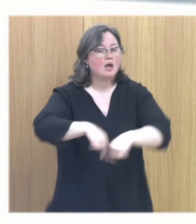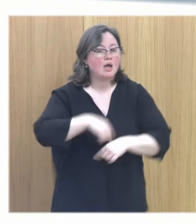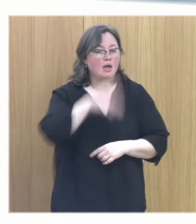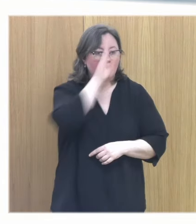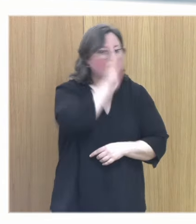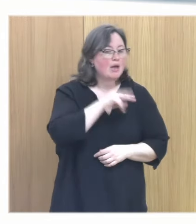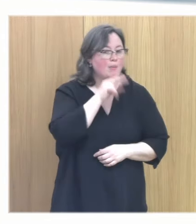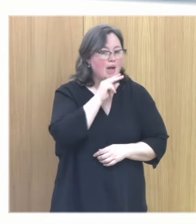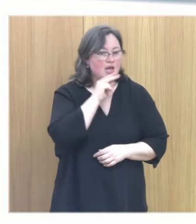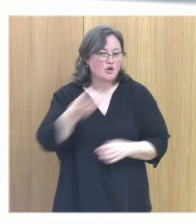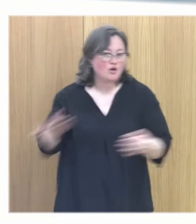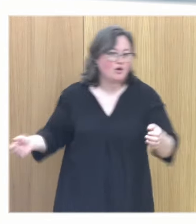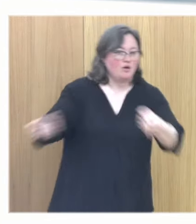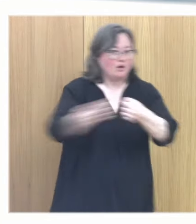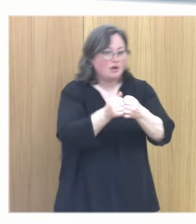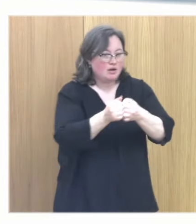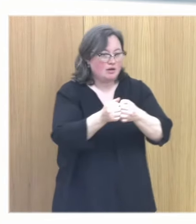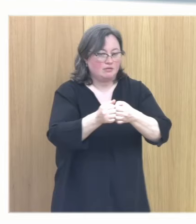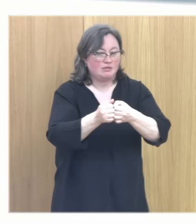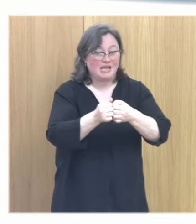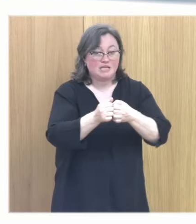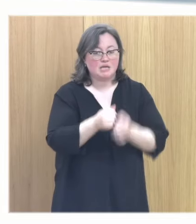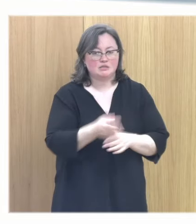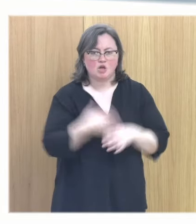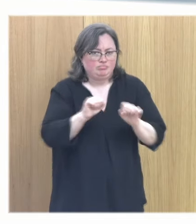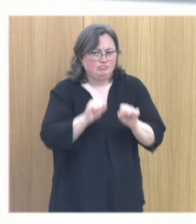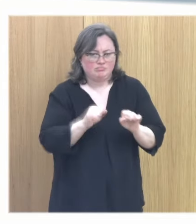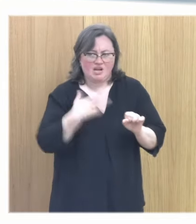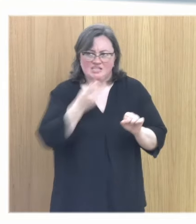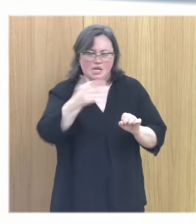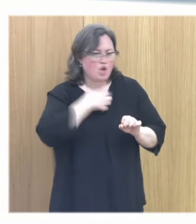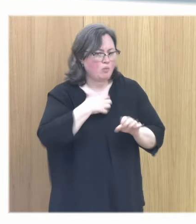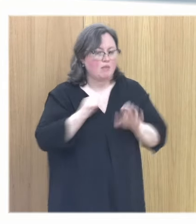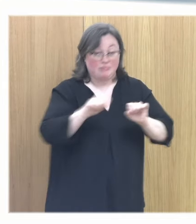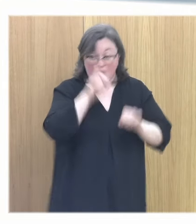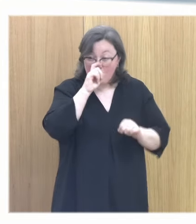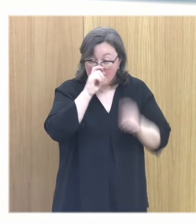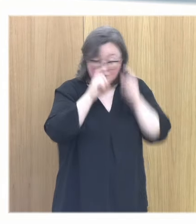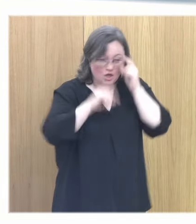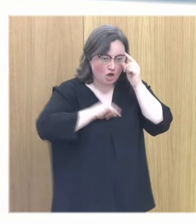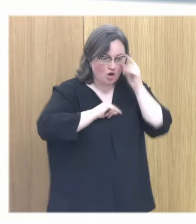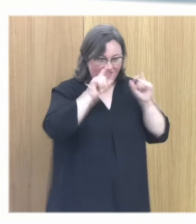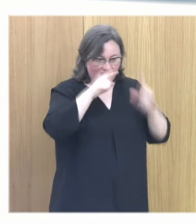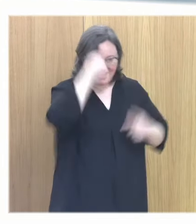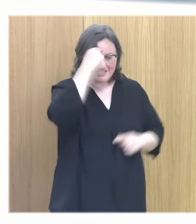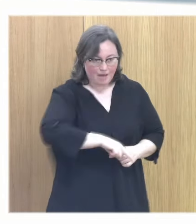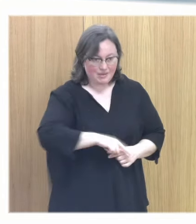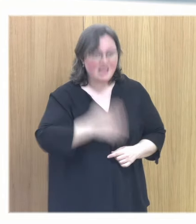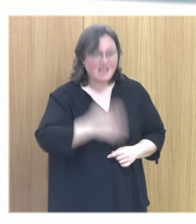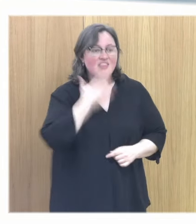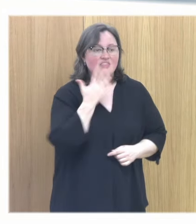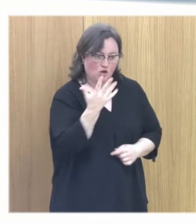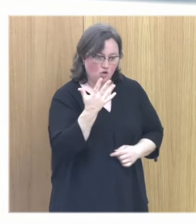lo hizo a escondidas con la puerta cerrada le impidió salir luego hay ¿os acordáis? conciencia en la medida de una niña de